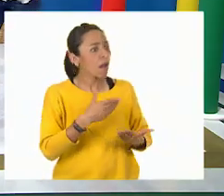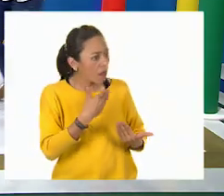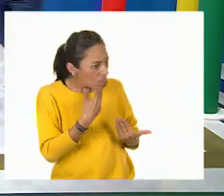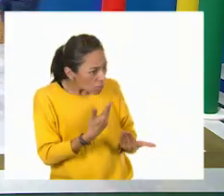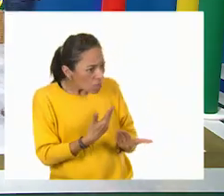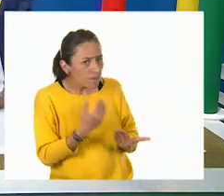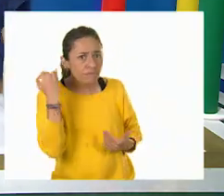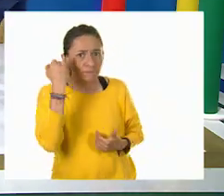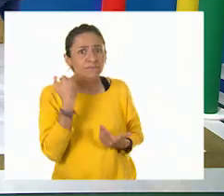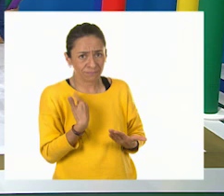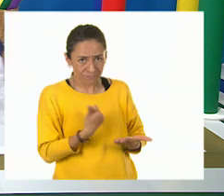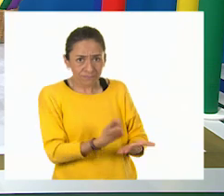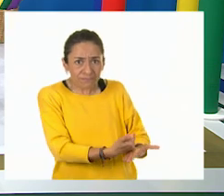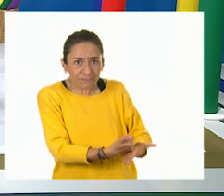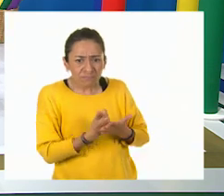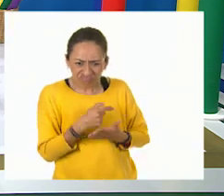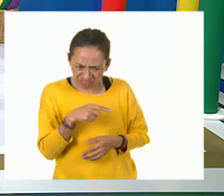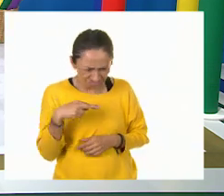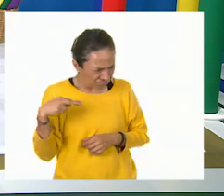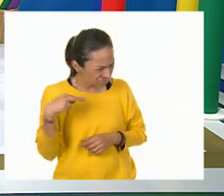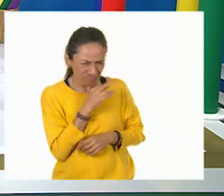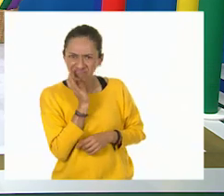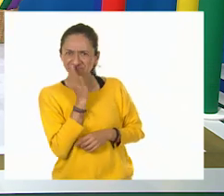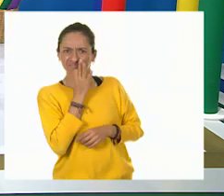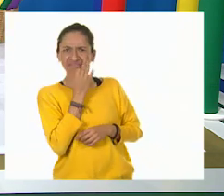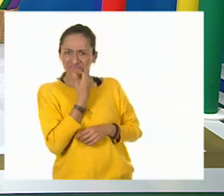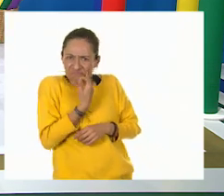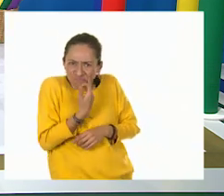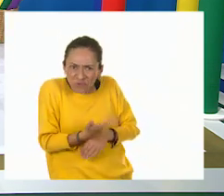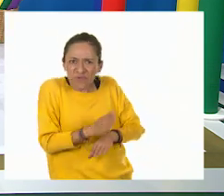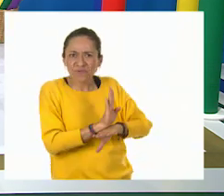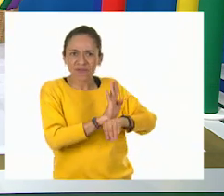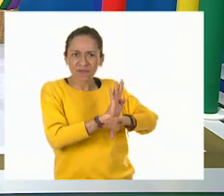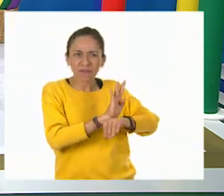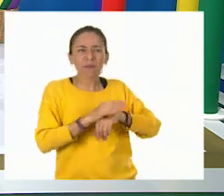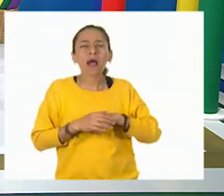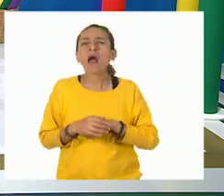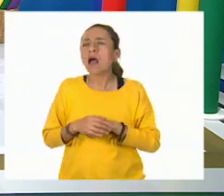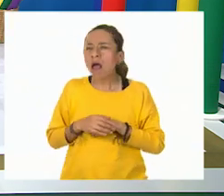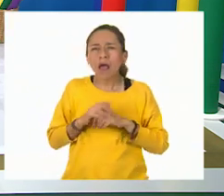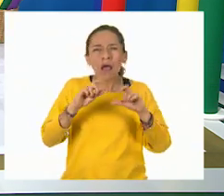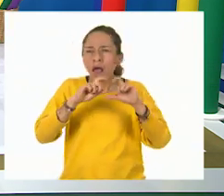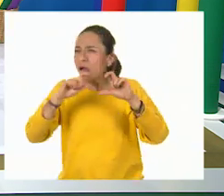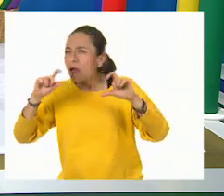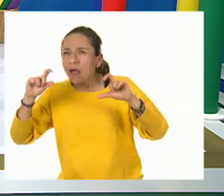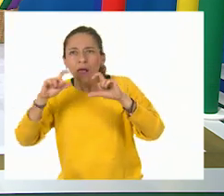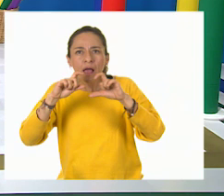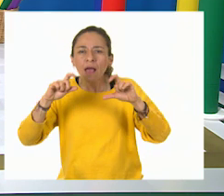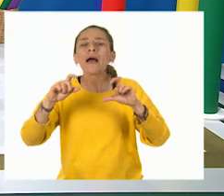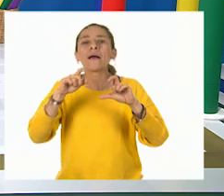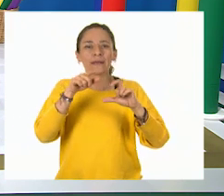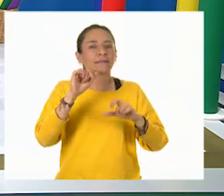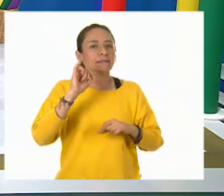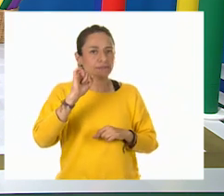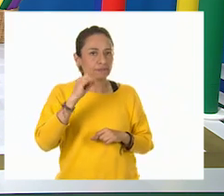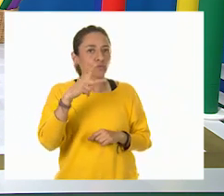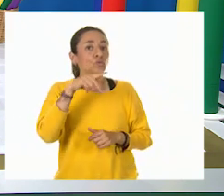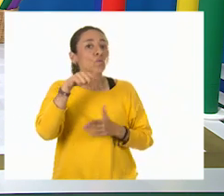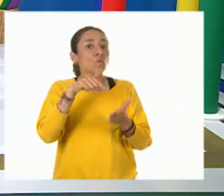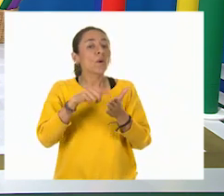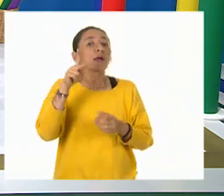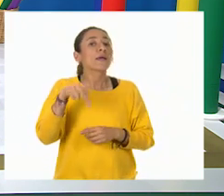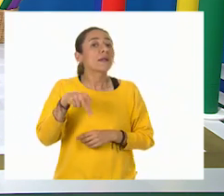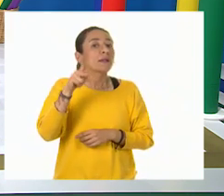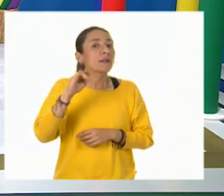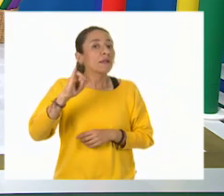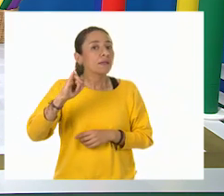Claro que sí, maestro. Como un rayo lo hiciste, Tom. Y vamos a continuar. Sí, allí en kilolitro. Voy para allá. Nada más le voy